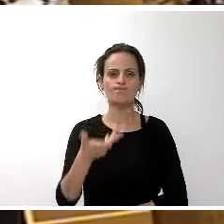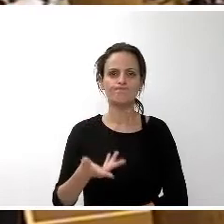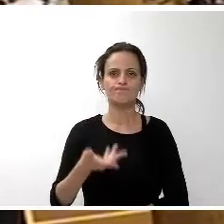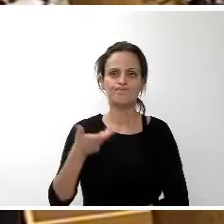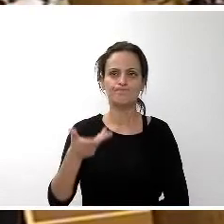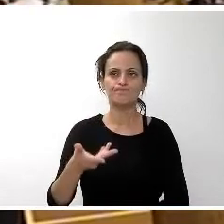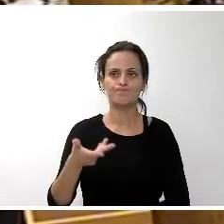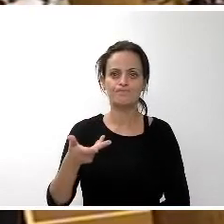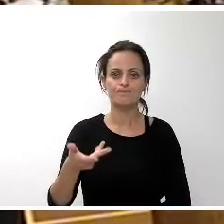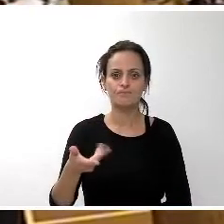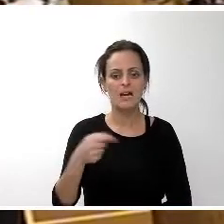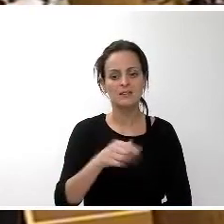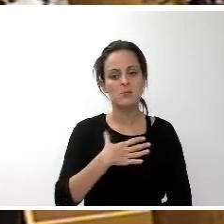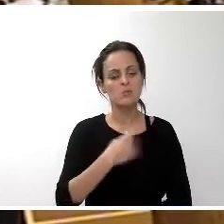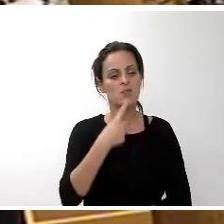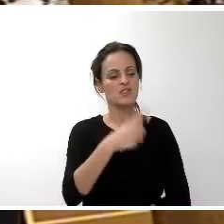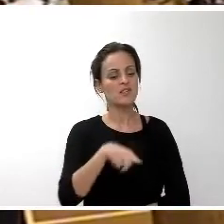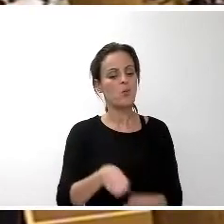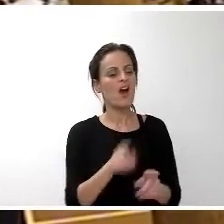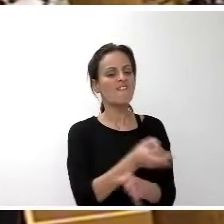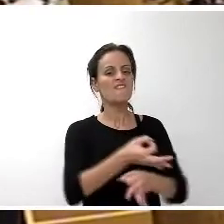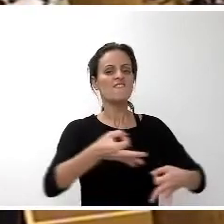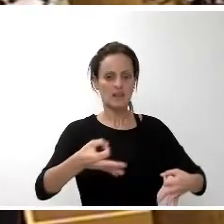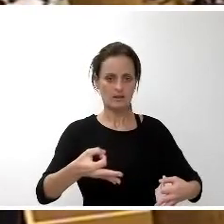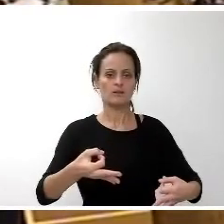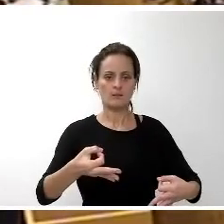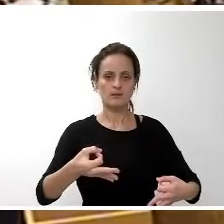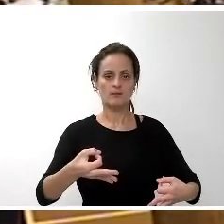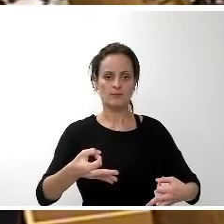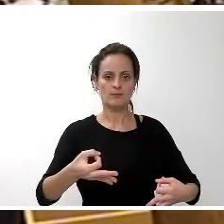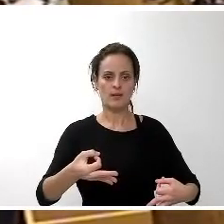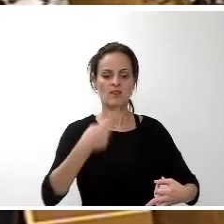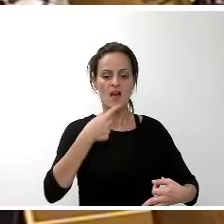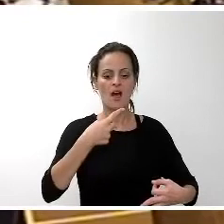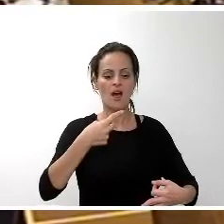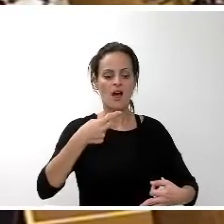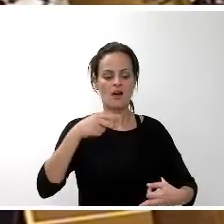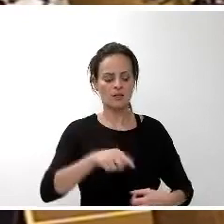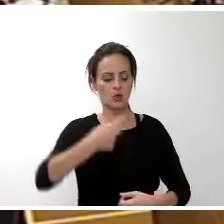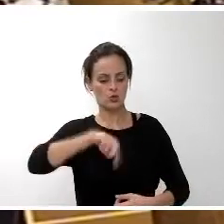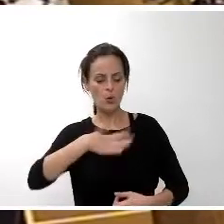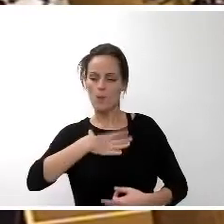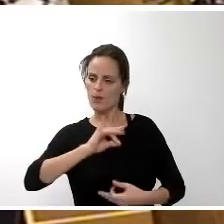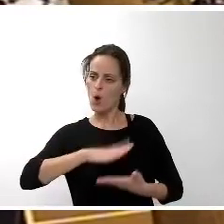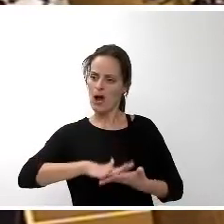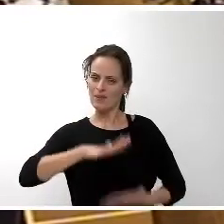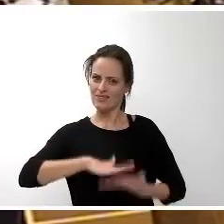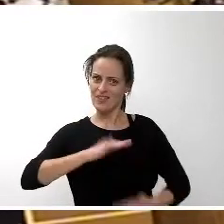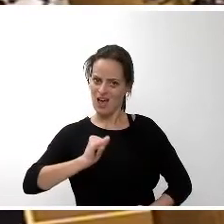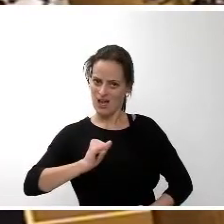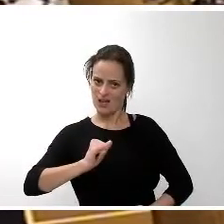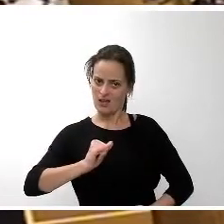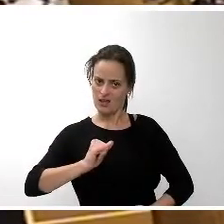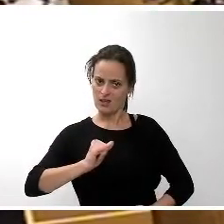al que se le puede poner calificativo de eficiencia. Aquí se ha mencionado que somos capaces, con ahorro bruto general, 130 millones de euros,